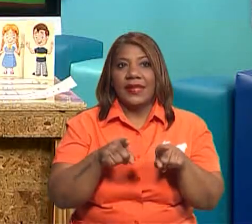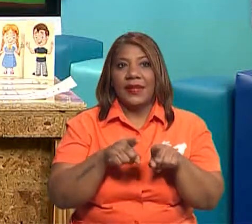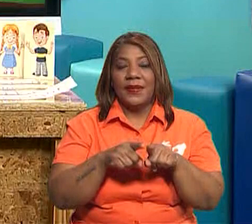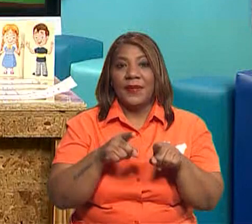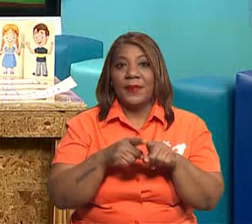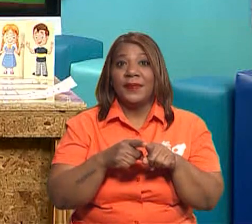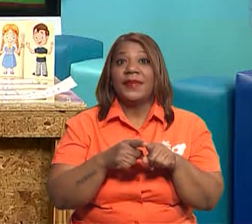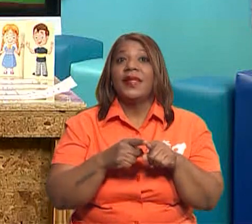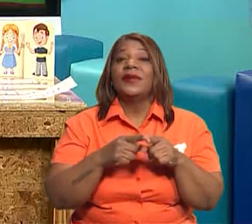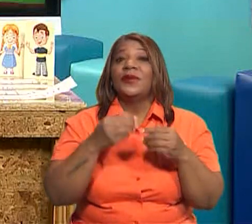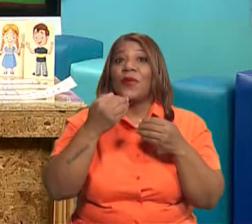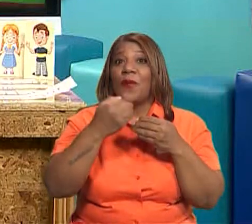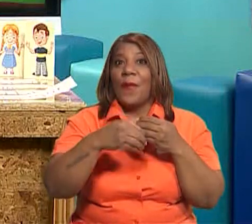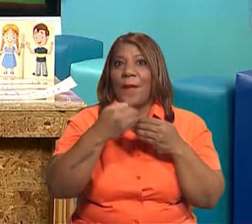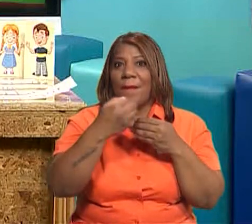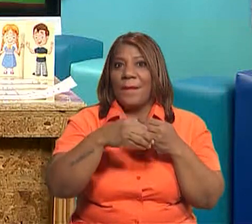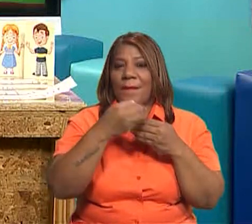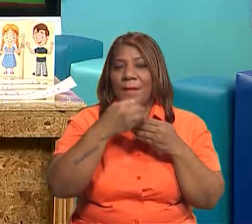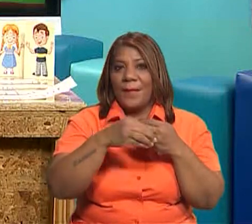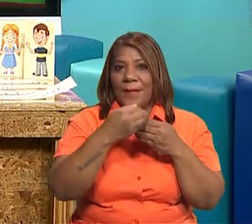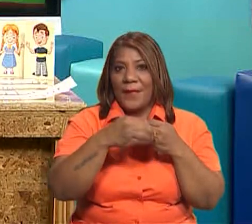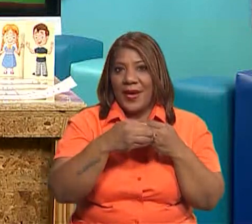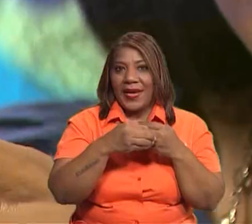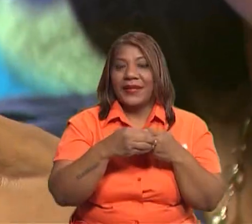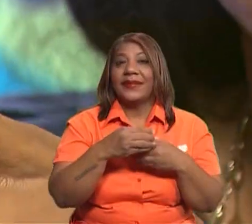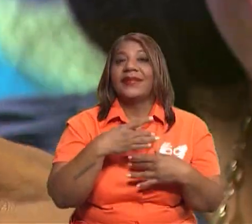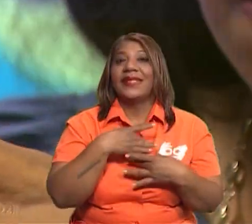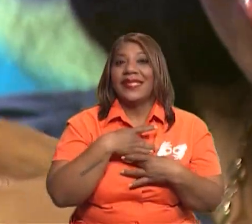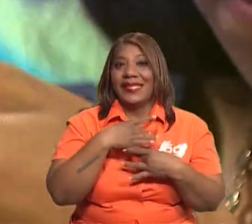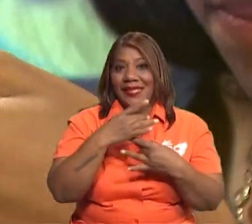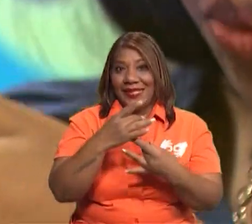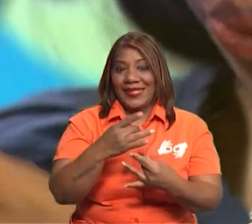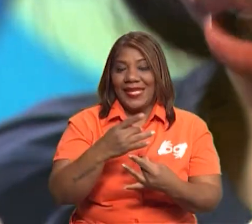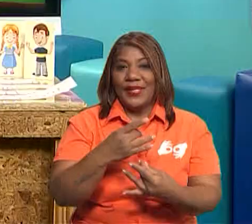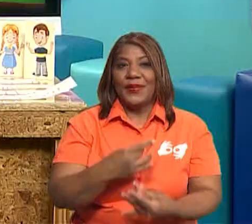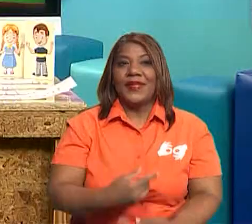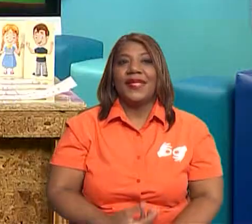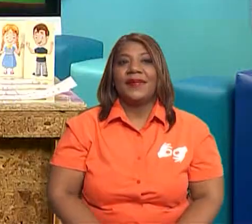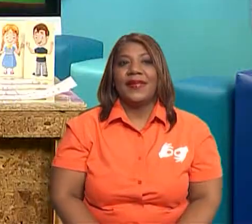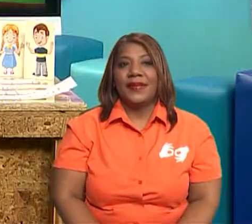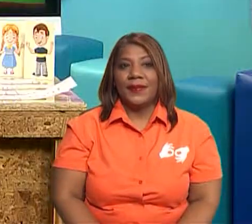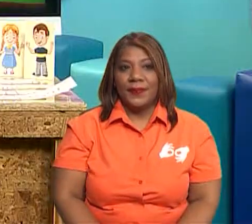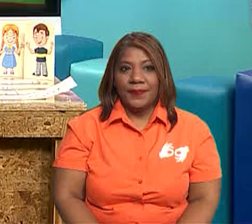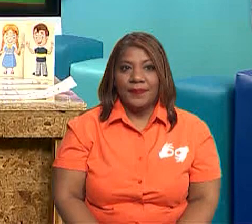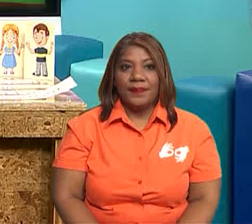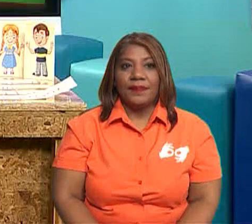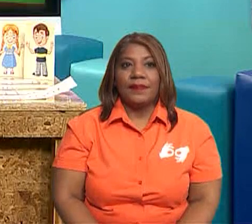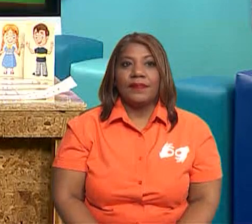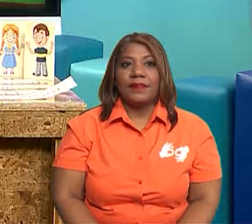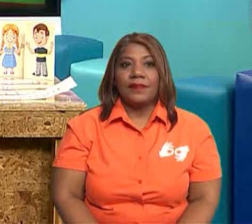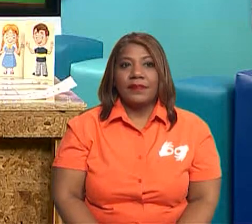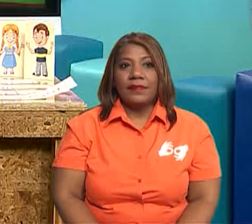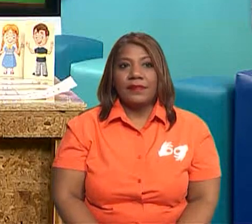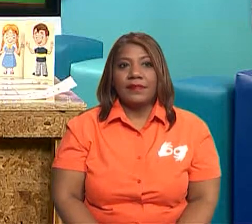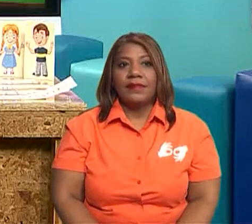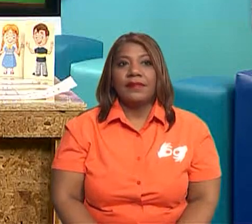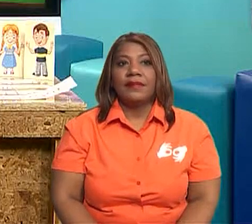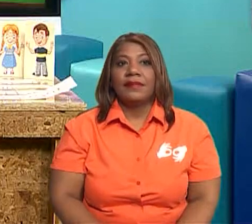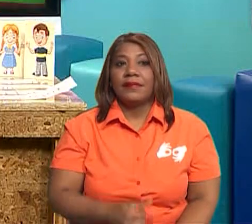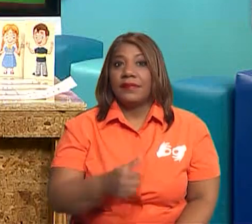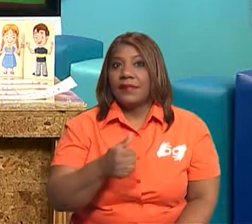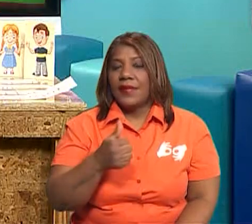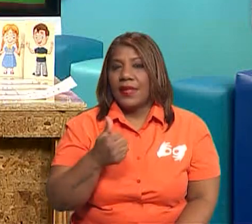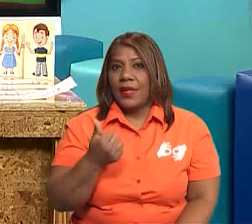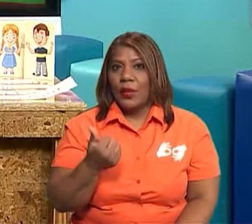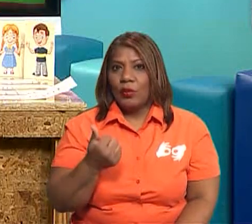una rosquita, un pan. Es un alimento saludable. Muy bien. Vamos a ver qué otro alimento tenemos